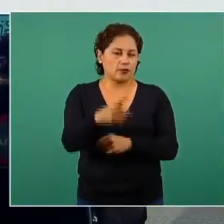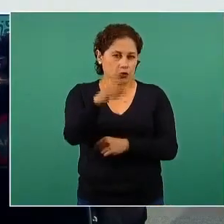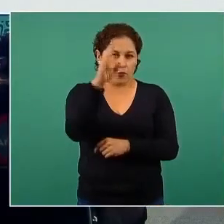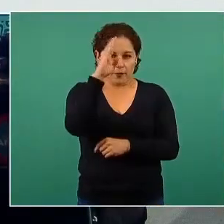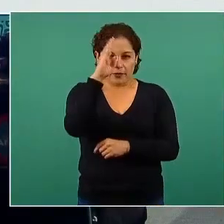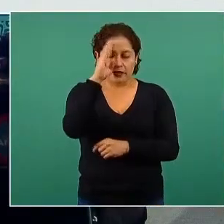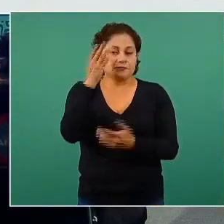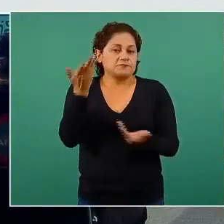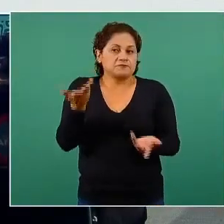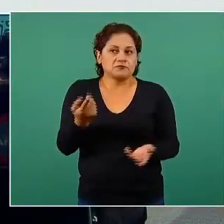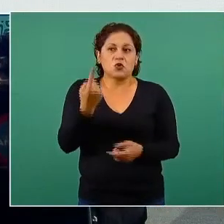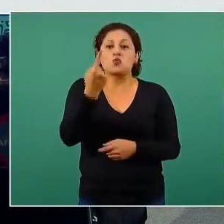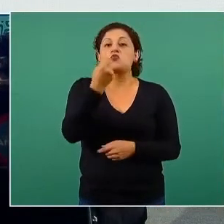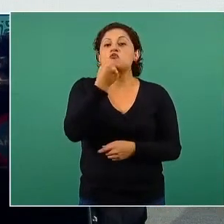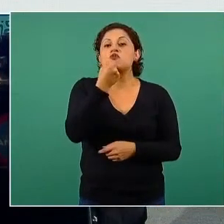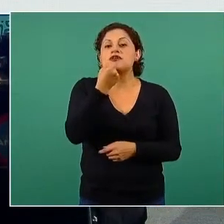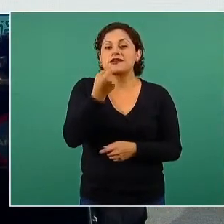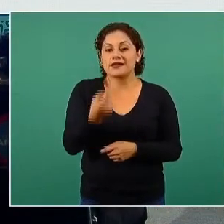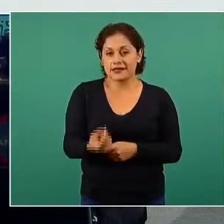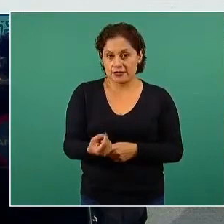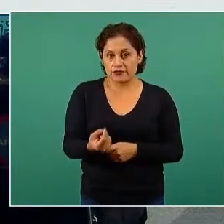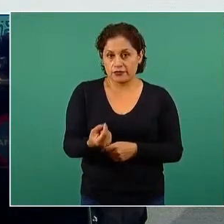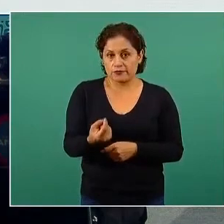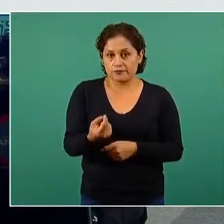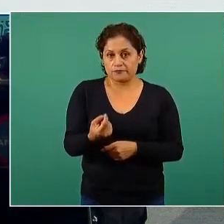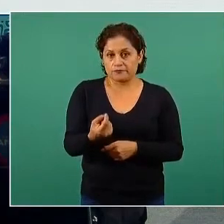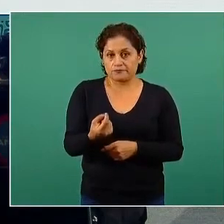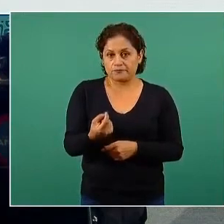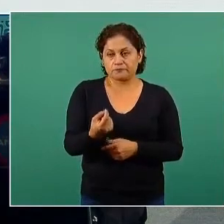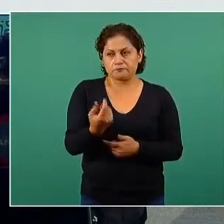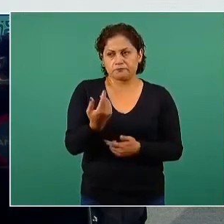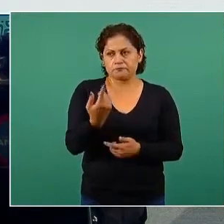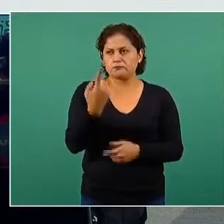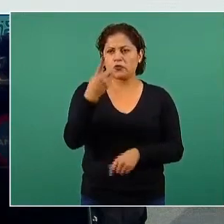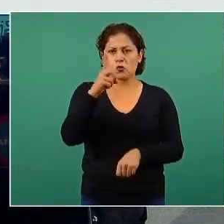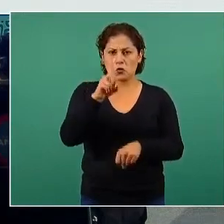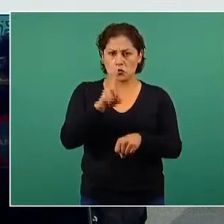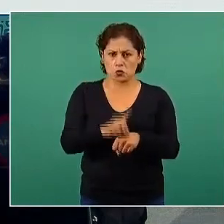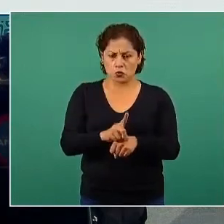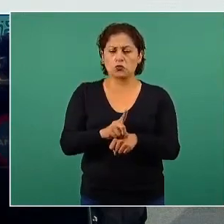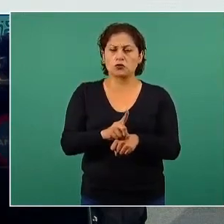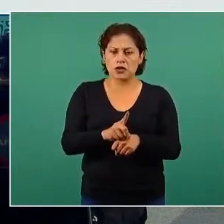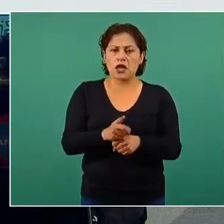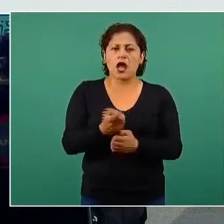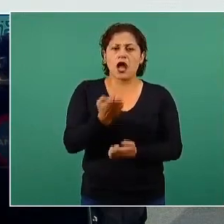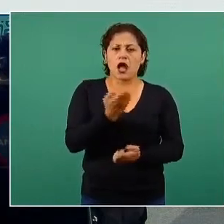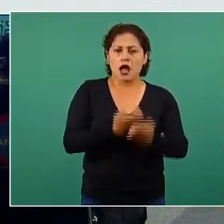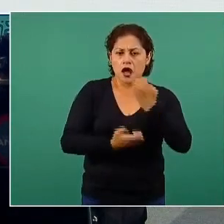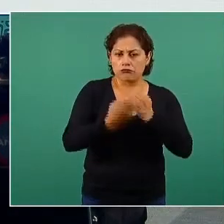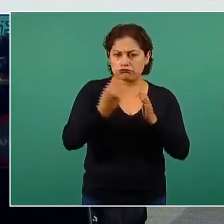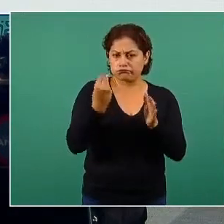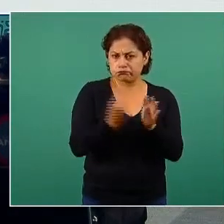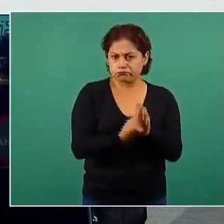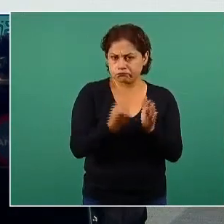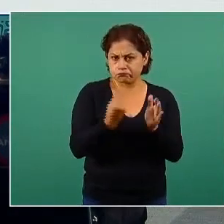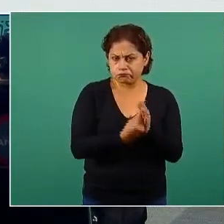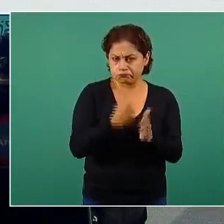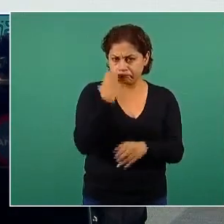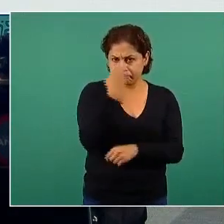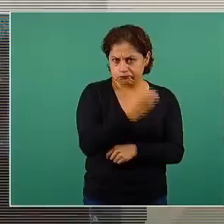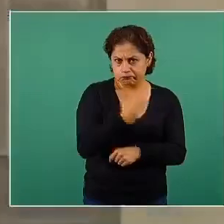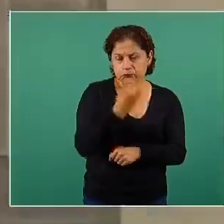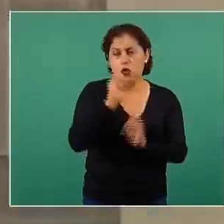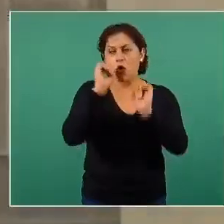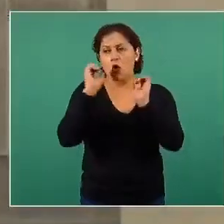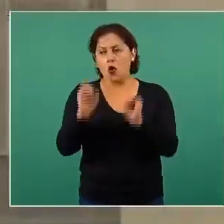un niño que en el día hace su clase de educación física o hace su clase de deportes o juega.